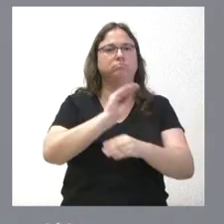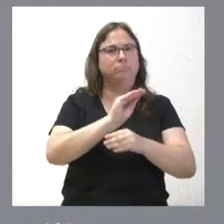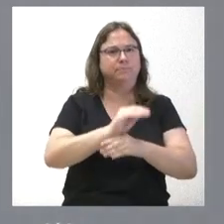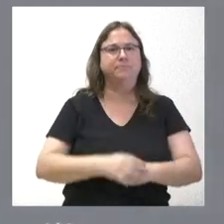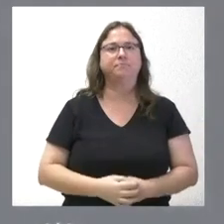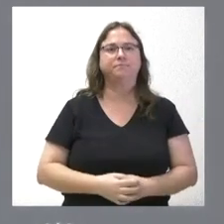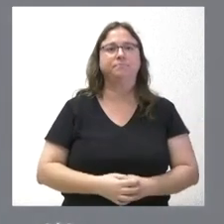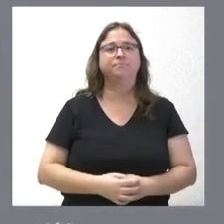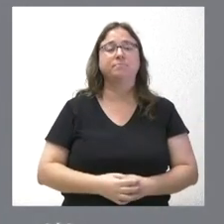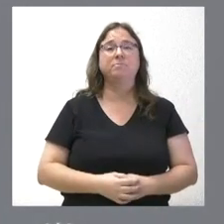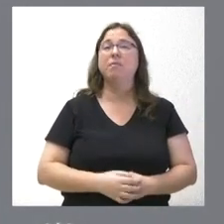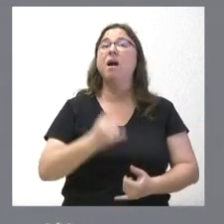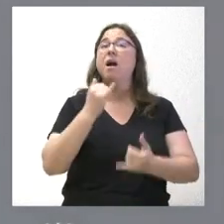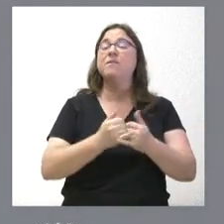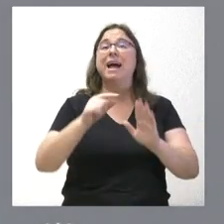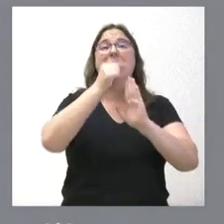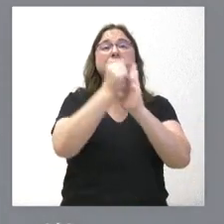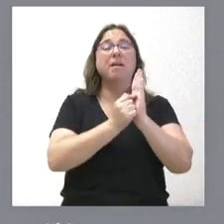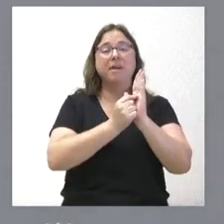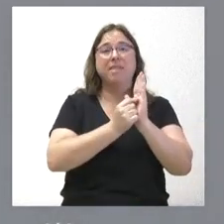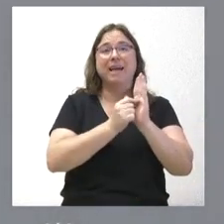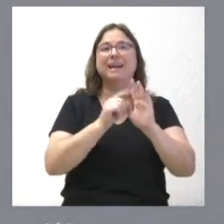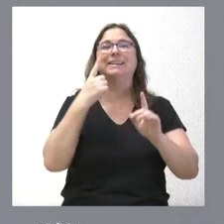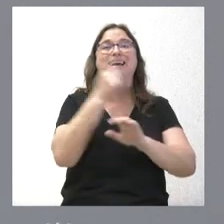Decaen las medidas extraordinarias frente a la pandemia